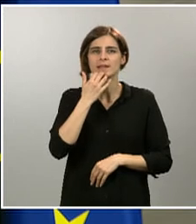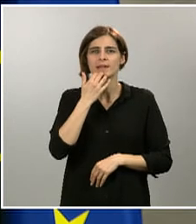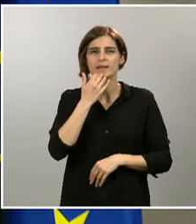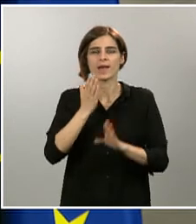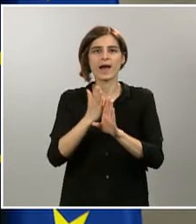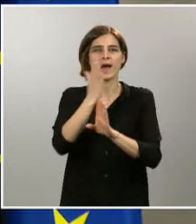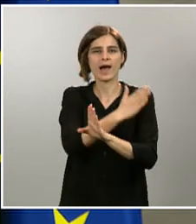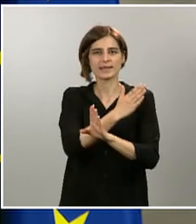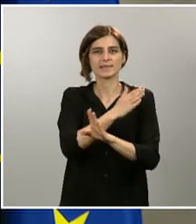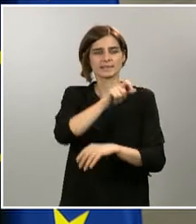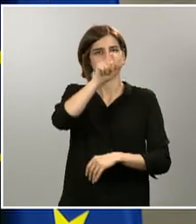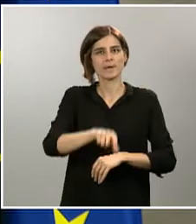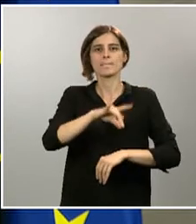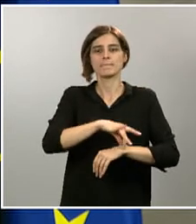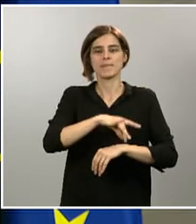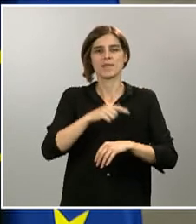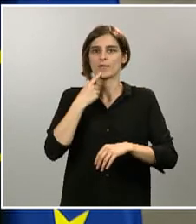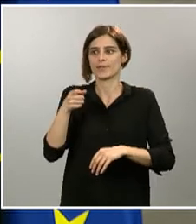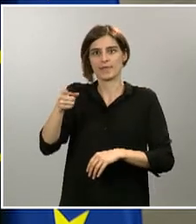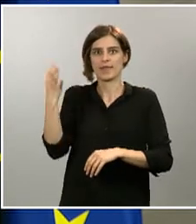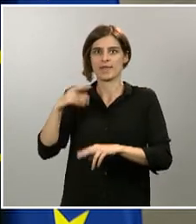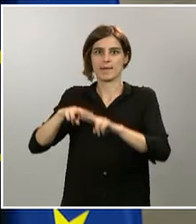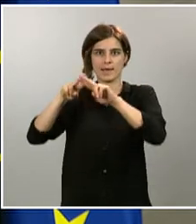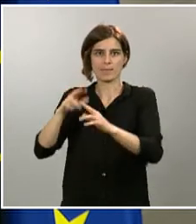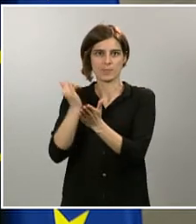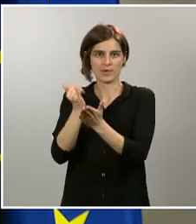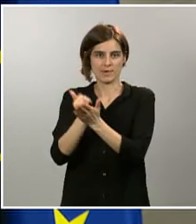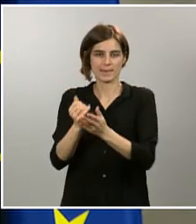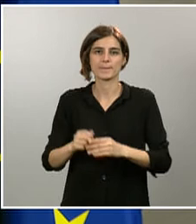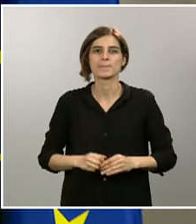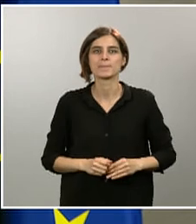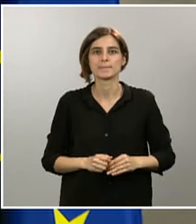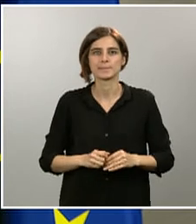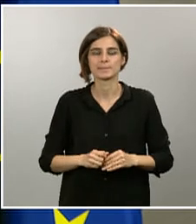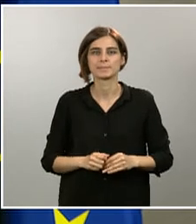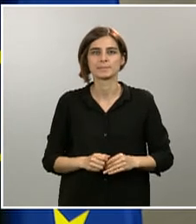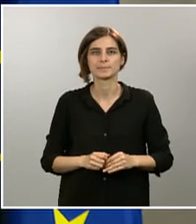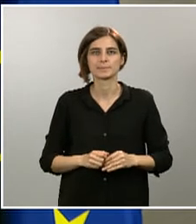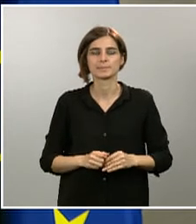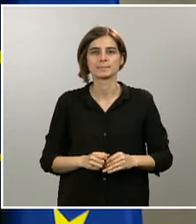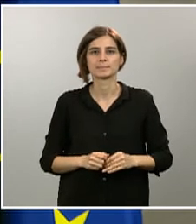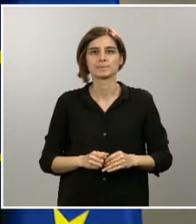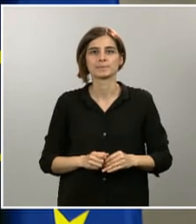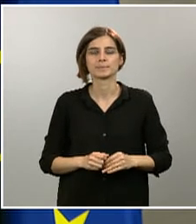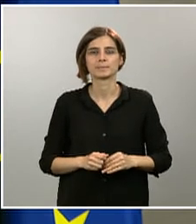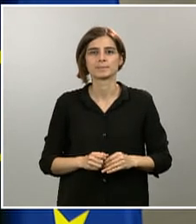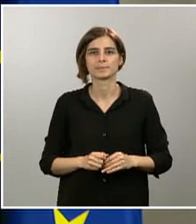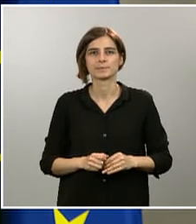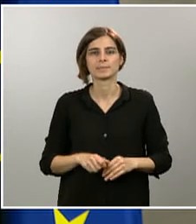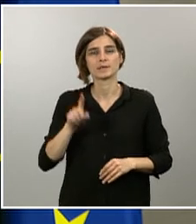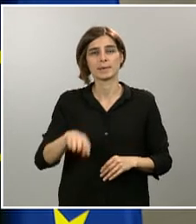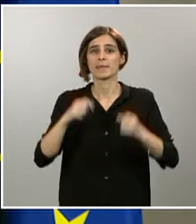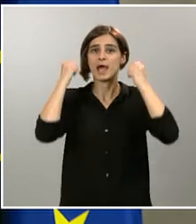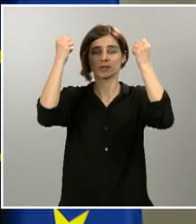facultativo. Esta puesta a disposición incluye también la posibilidad por parte de las autoridades sanitarias de